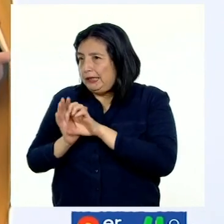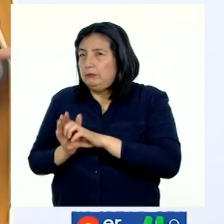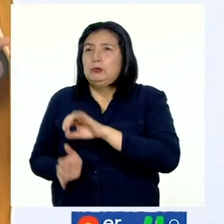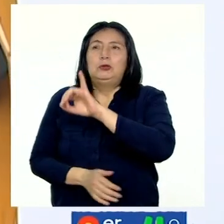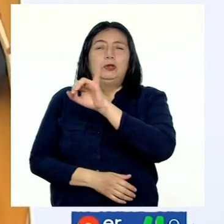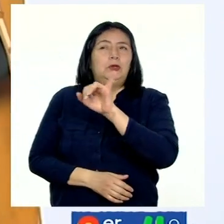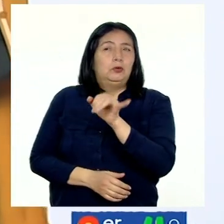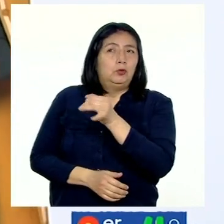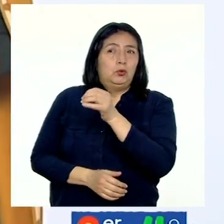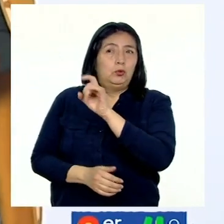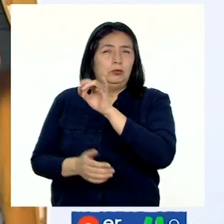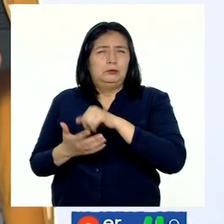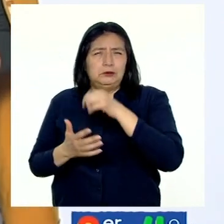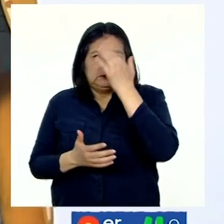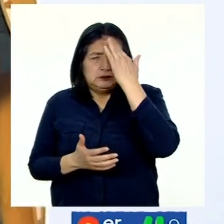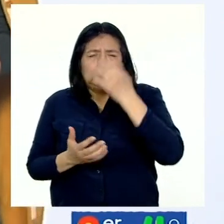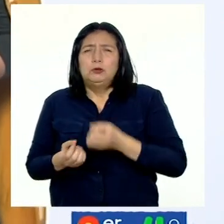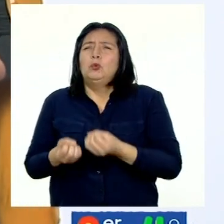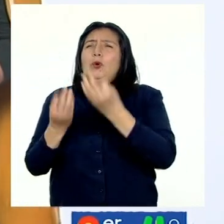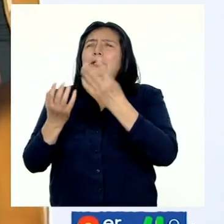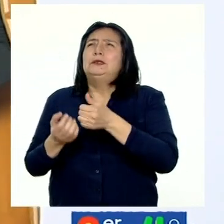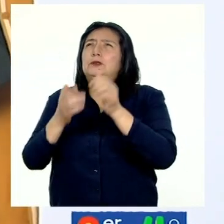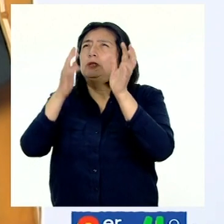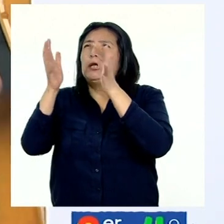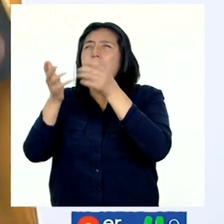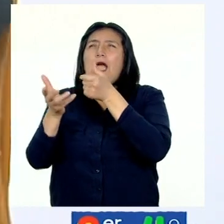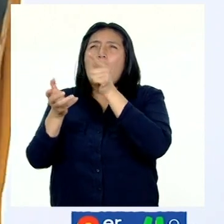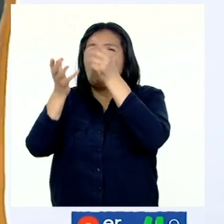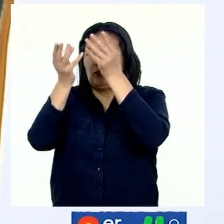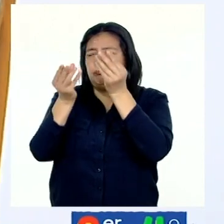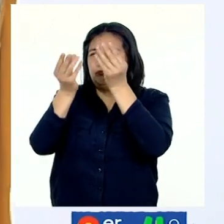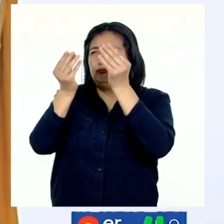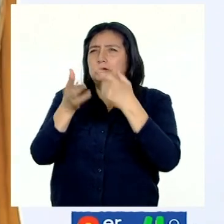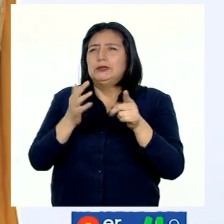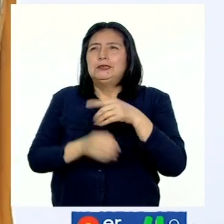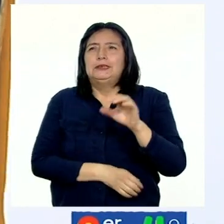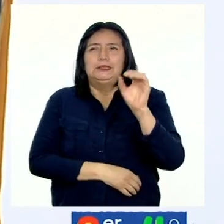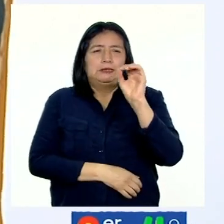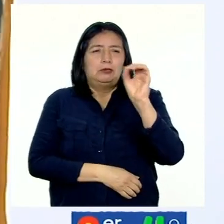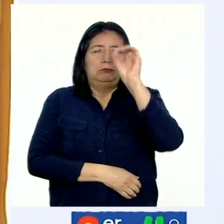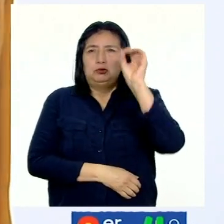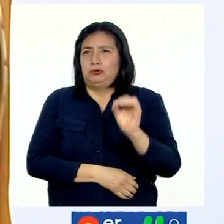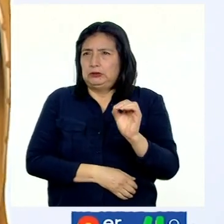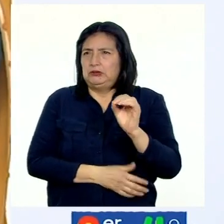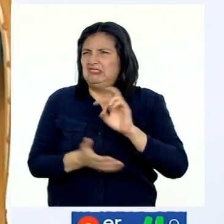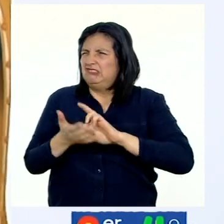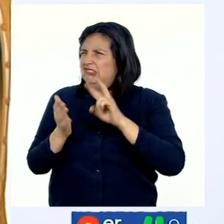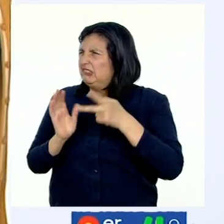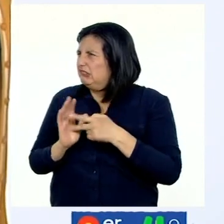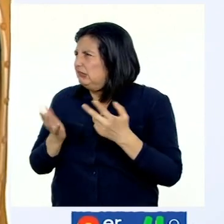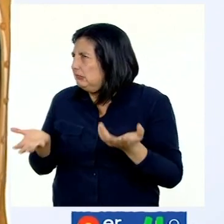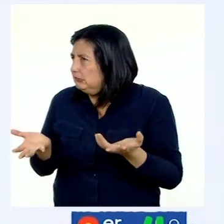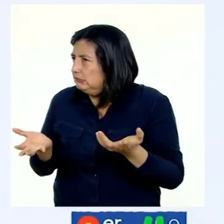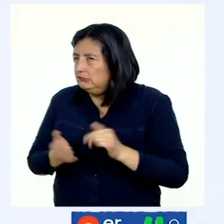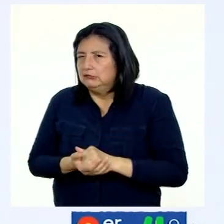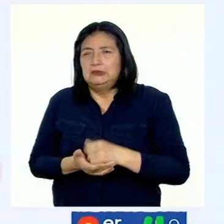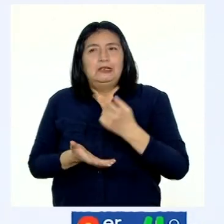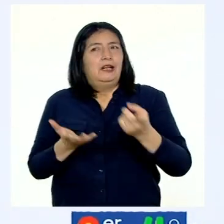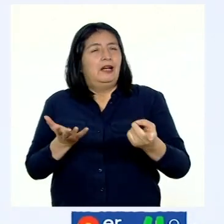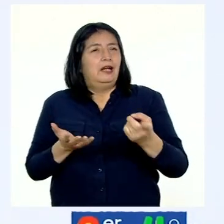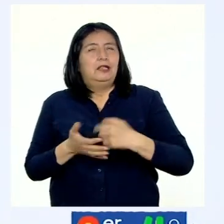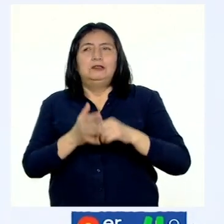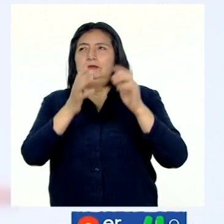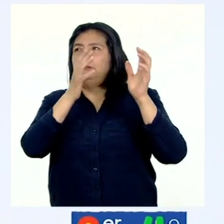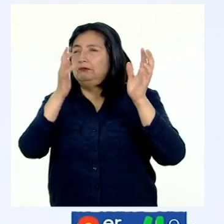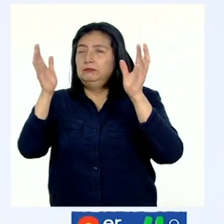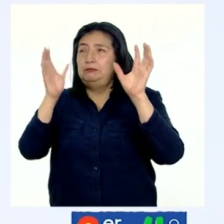higrómetro para saber su humedad y este da como resultado 0%. ¿Qué significa esto? Pues que